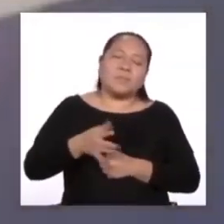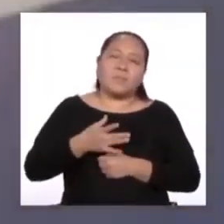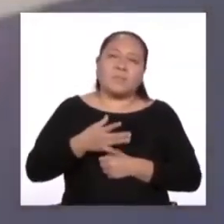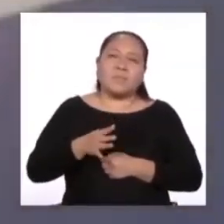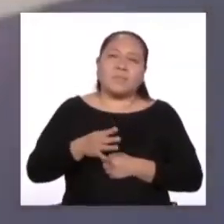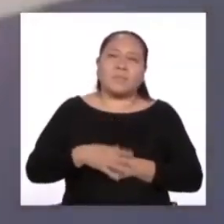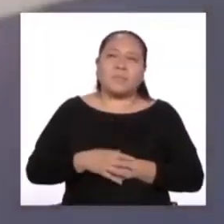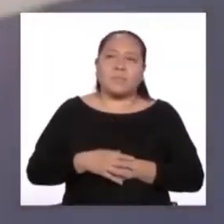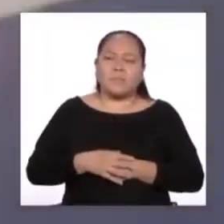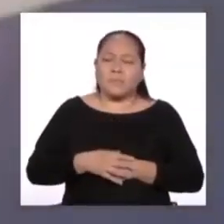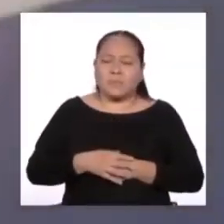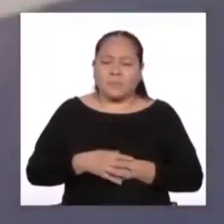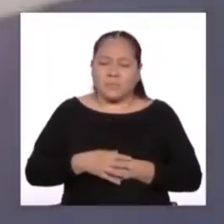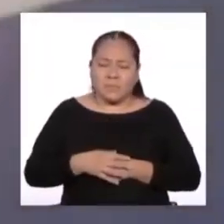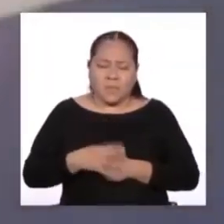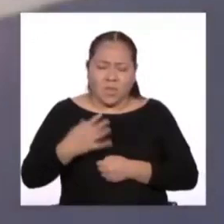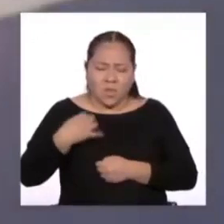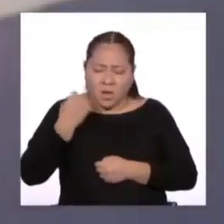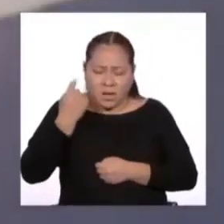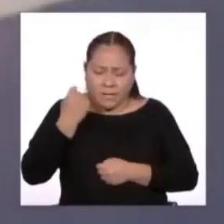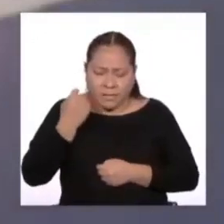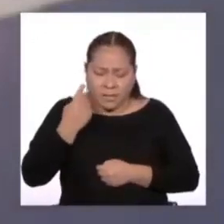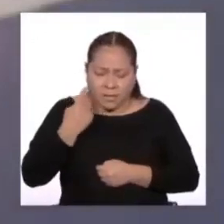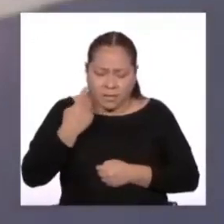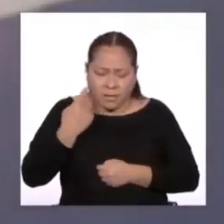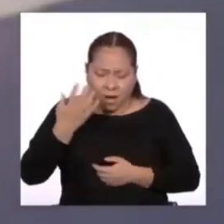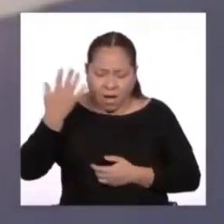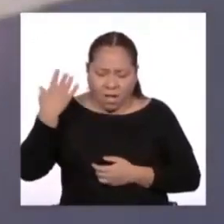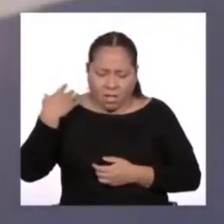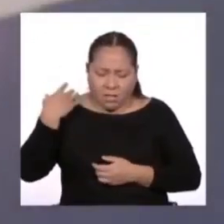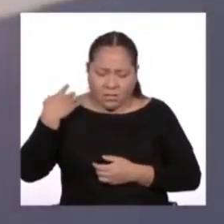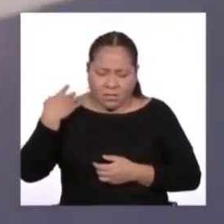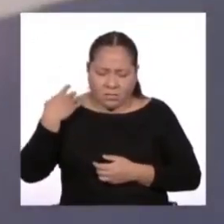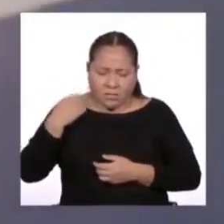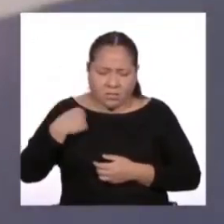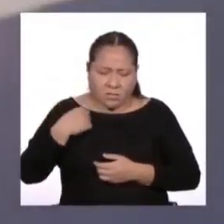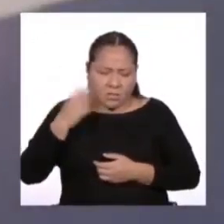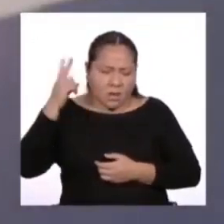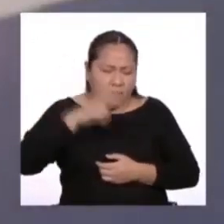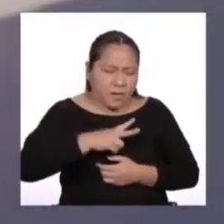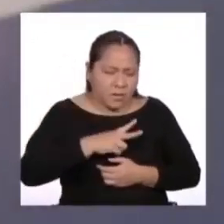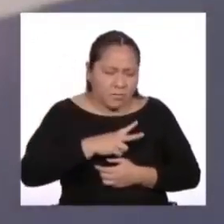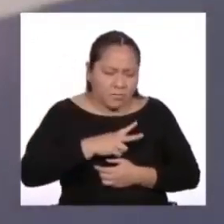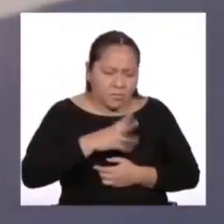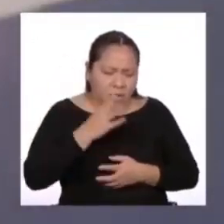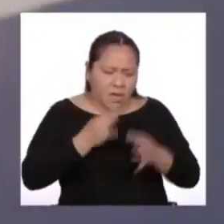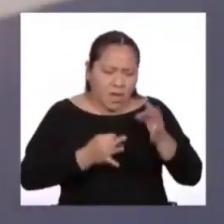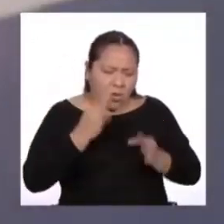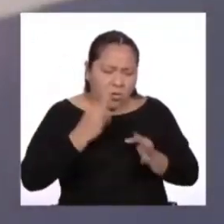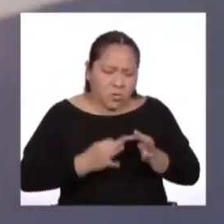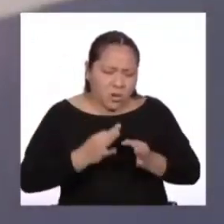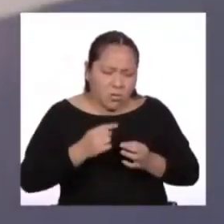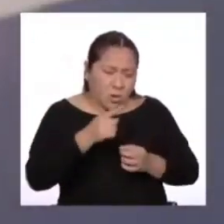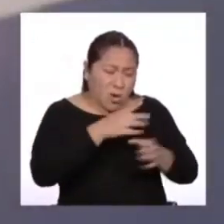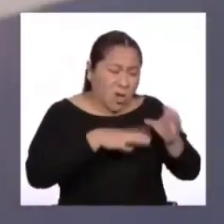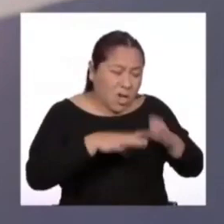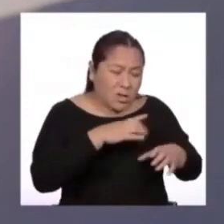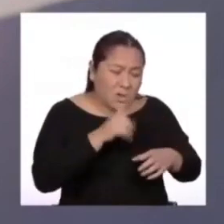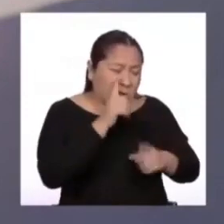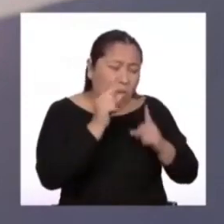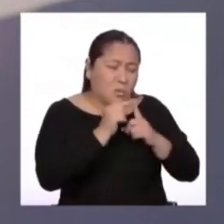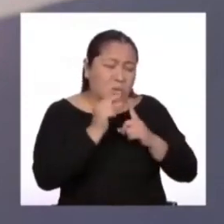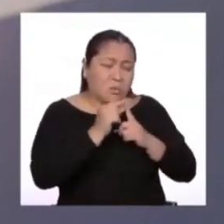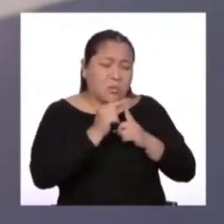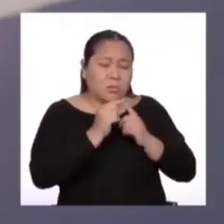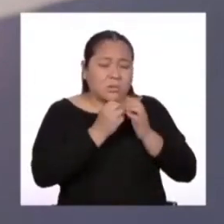No supe comprender nada entonces. Debí juzgarla por sus actos y no por sus palabras. La flor